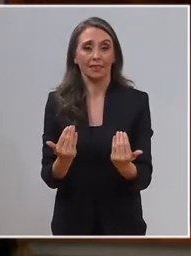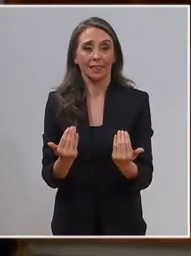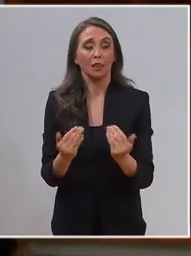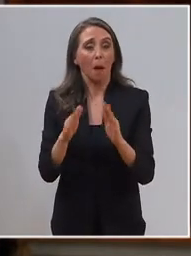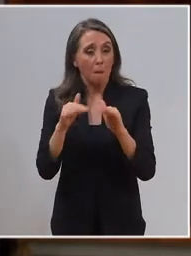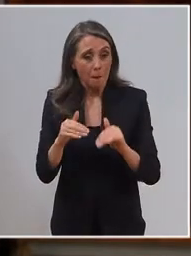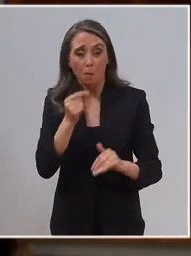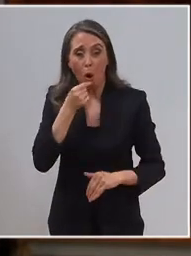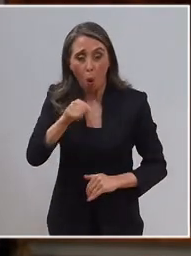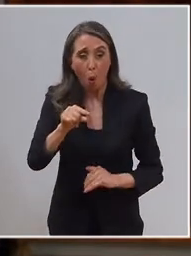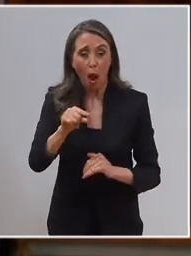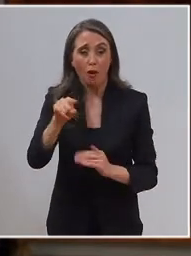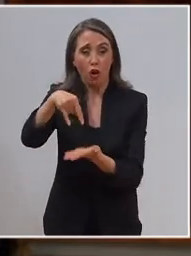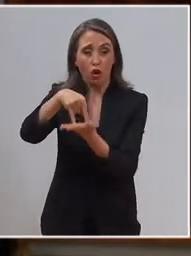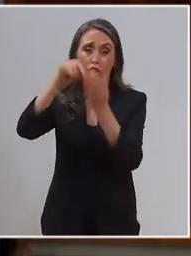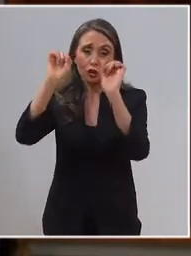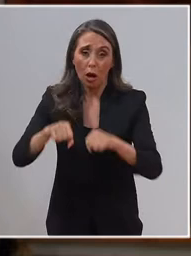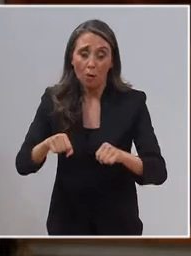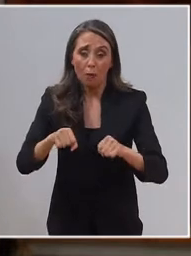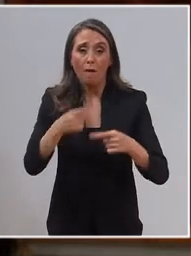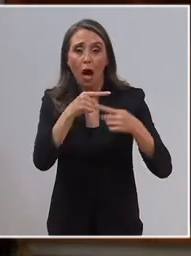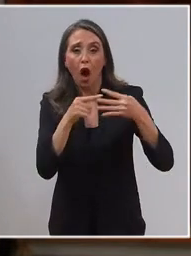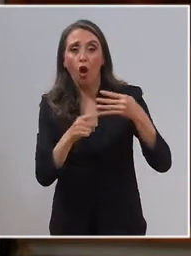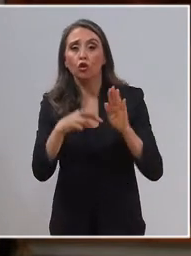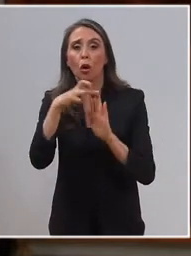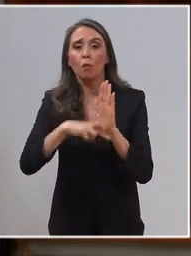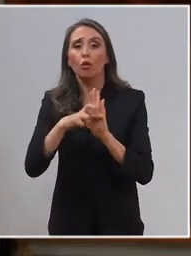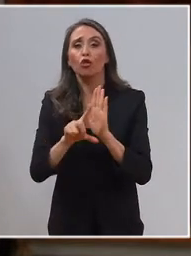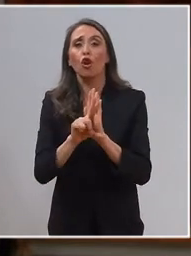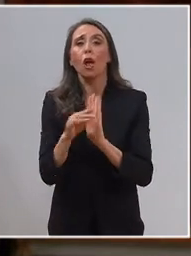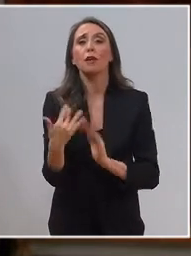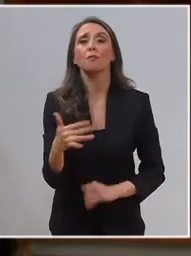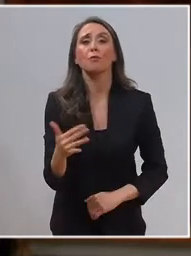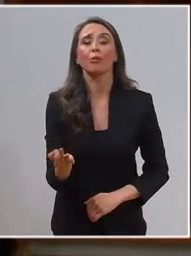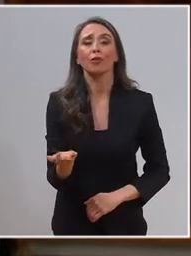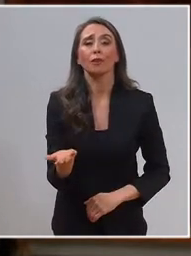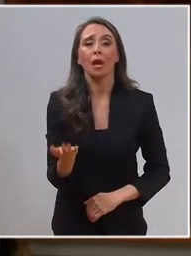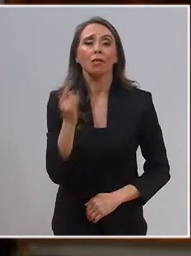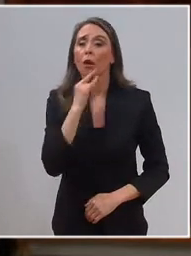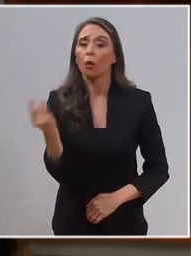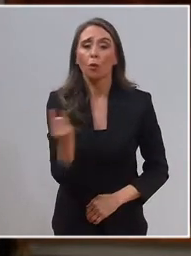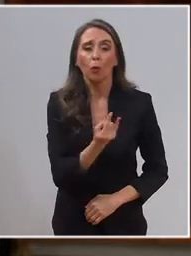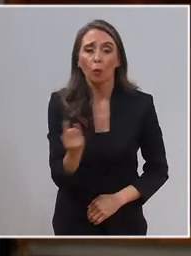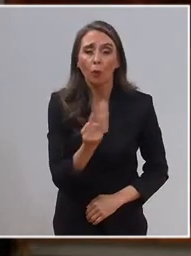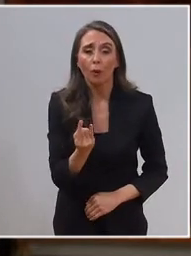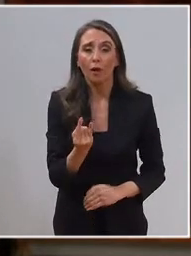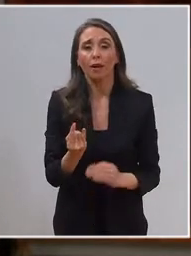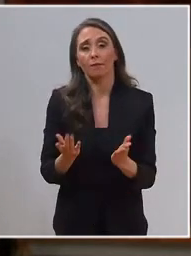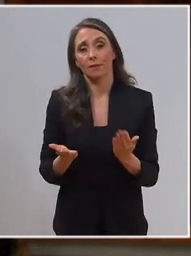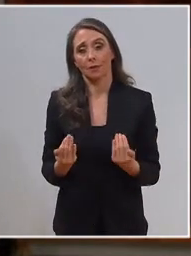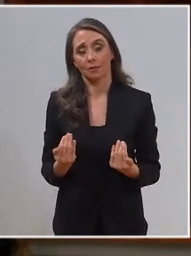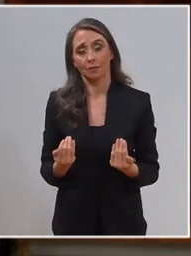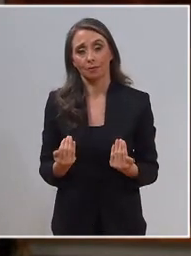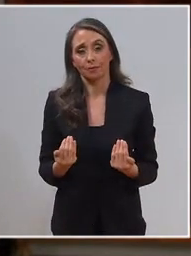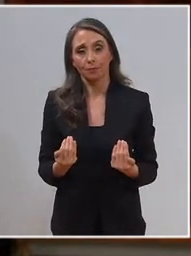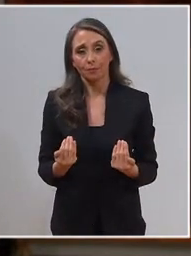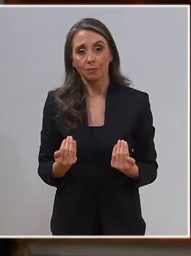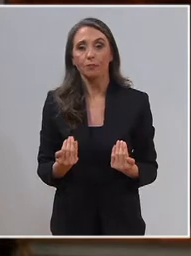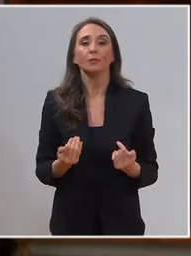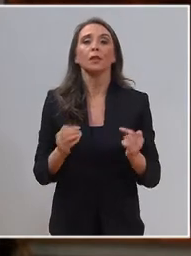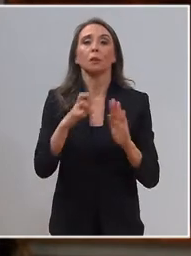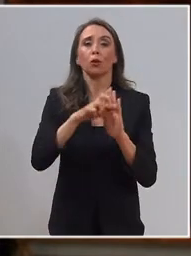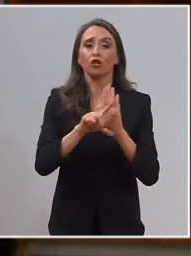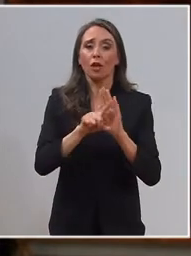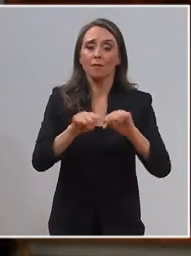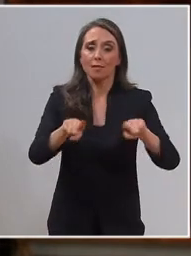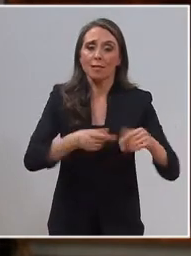esa misma pronta aprobación para proyectos tan importantes, urgentes y necesarios como la Sala